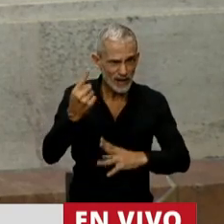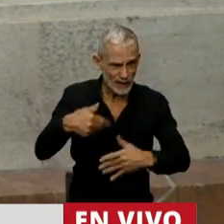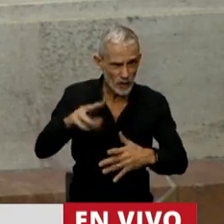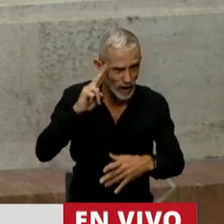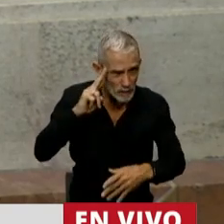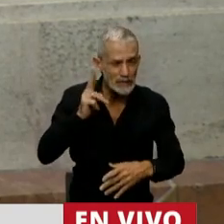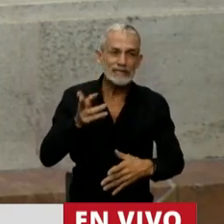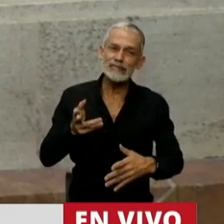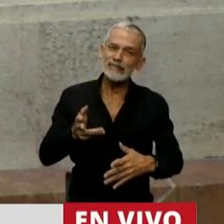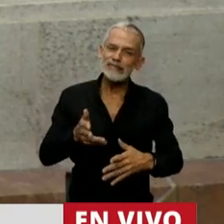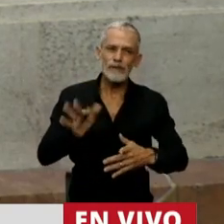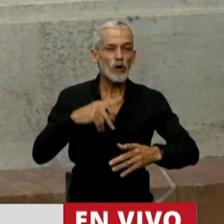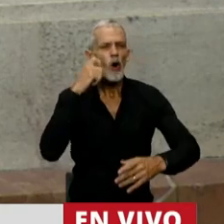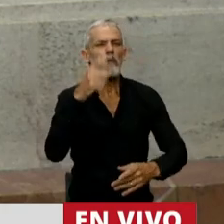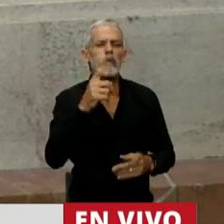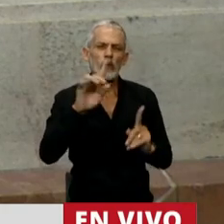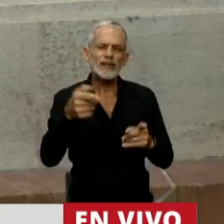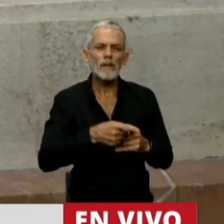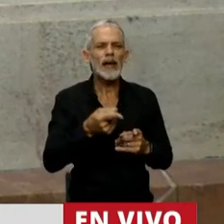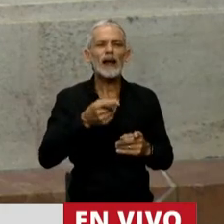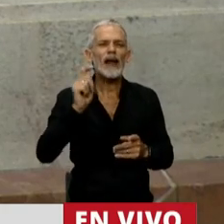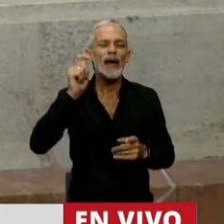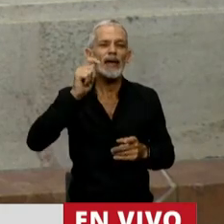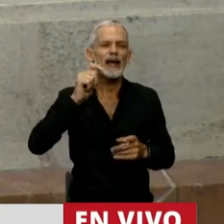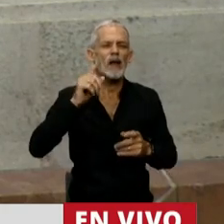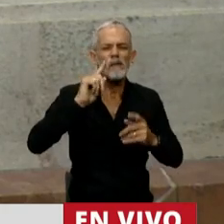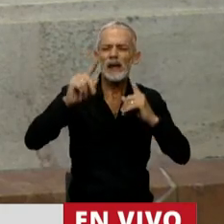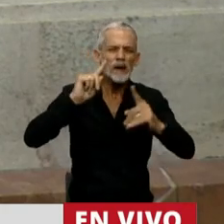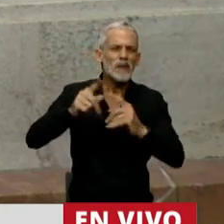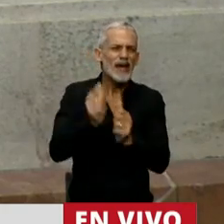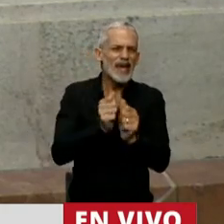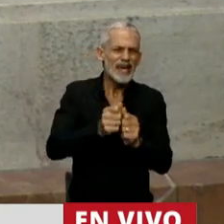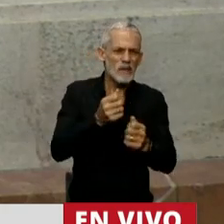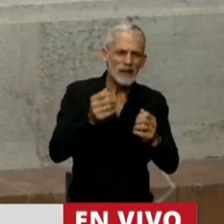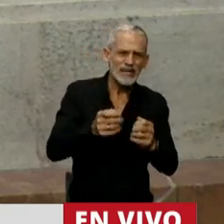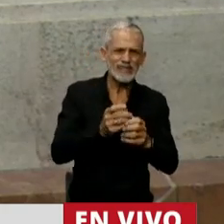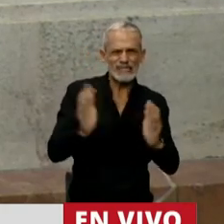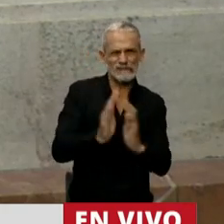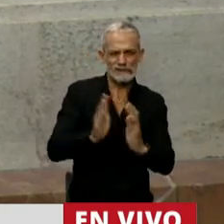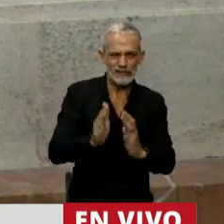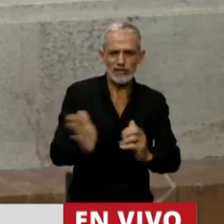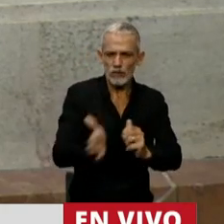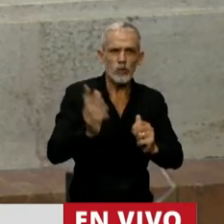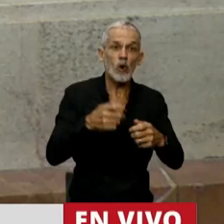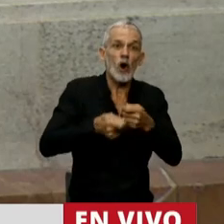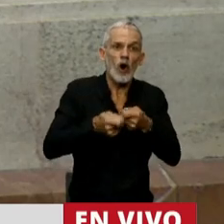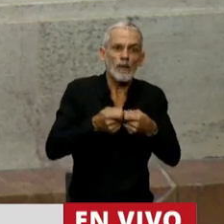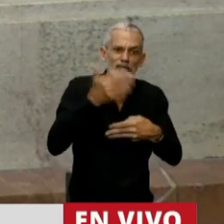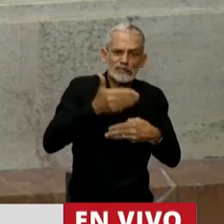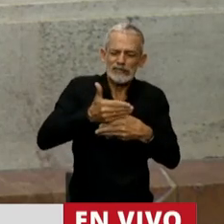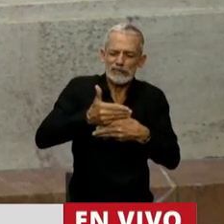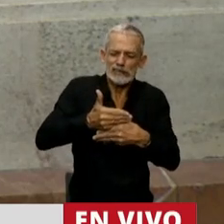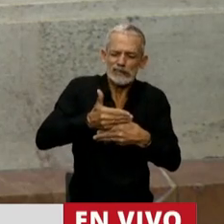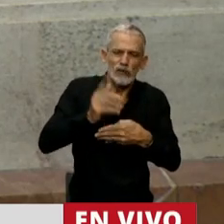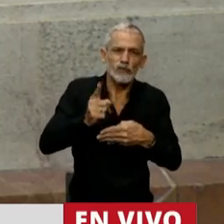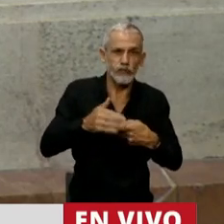se estaba vulnerando cuando no le dejaron a miles de emprendedores y emprendedoras abrir sus comercios para poder